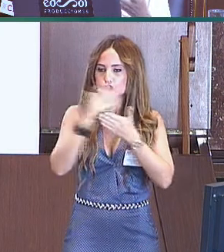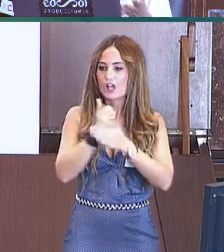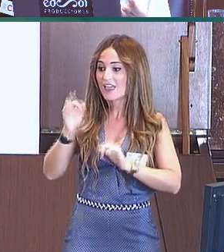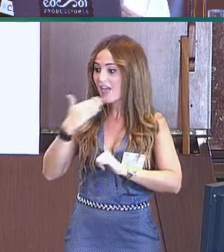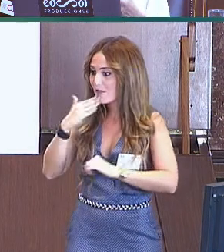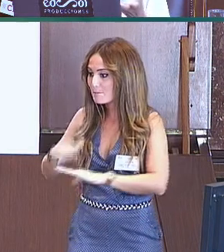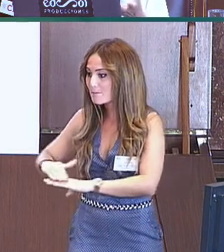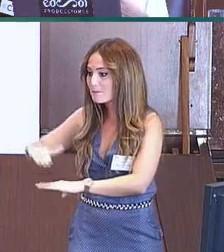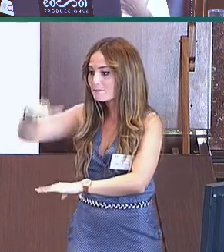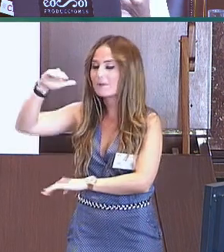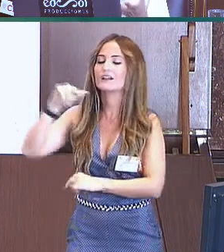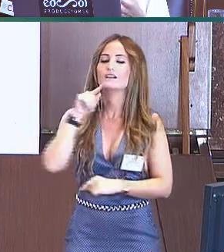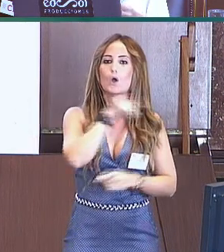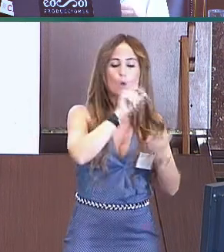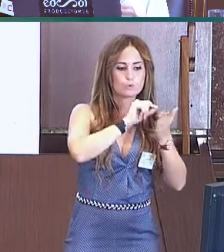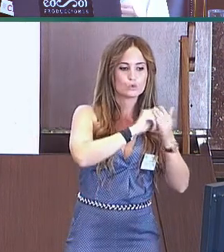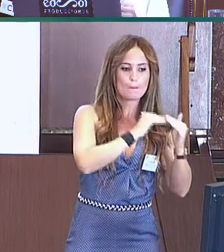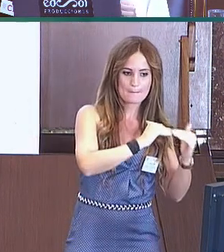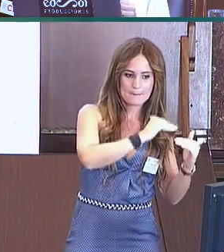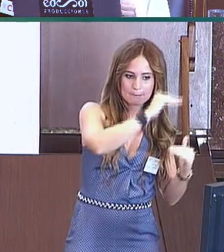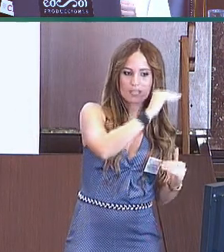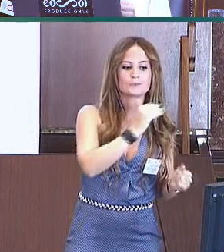explicación es porque nosotros tenemos todavía poquitos participantes.